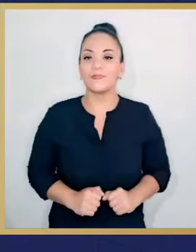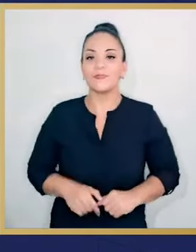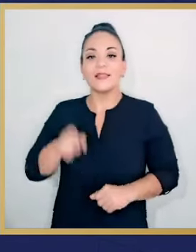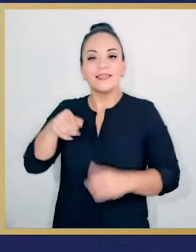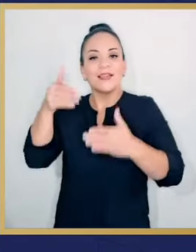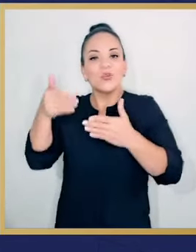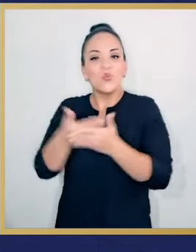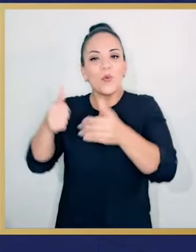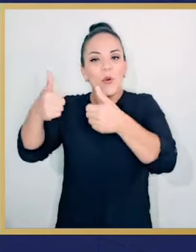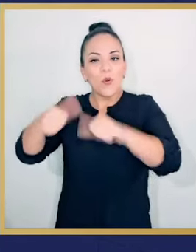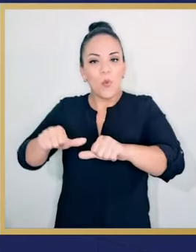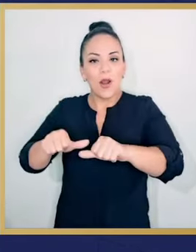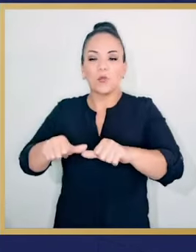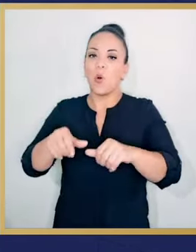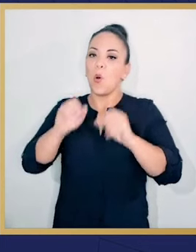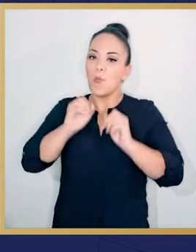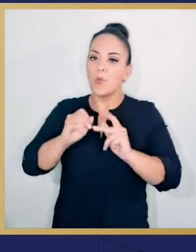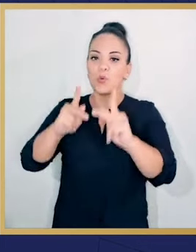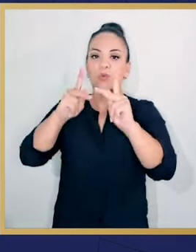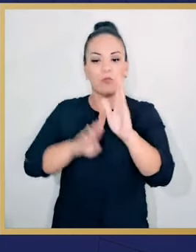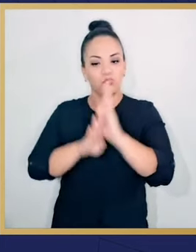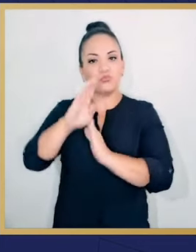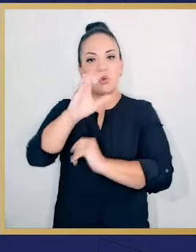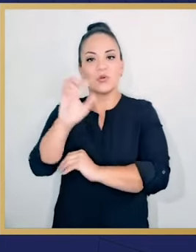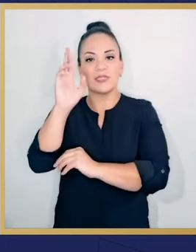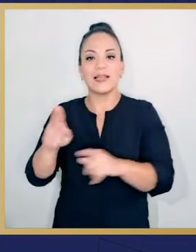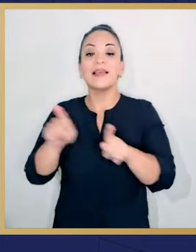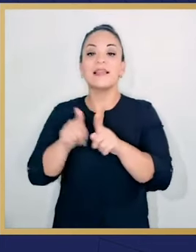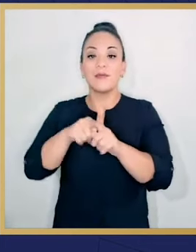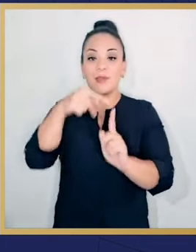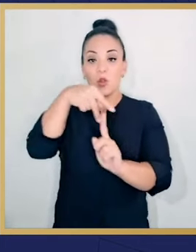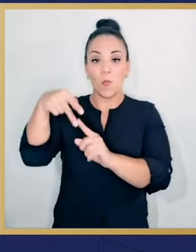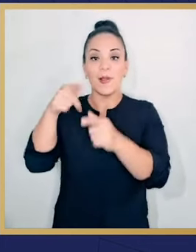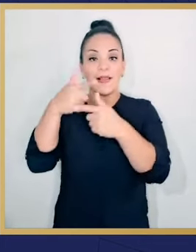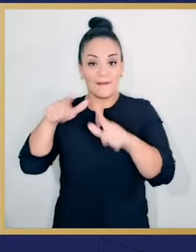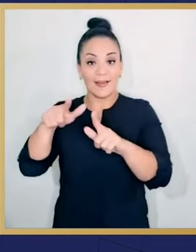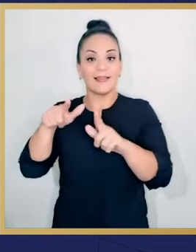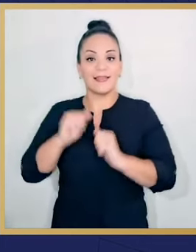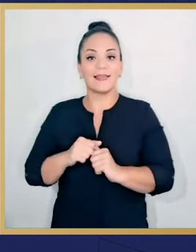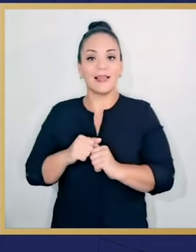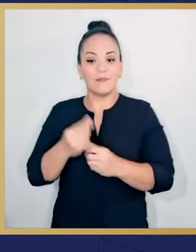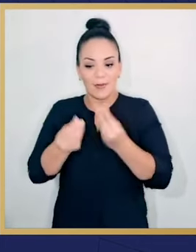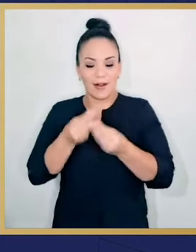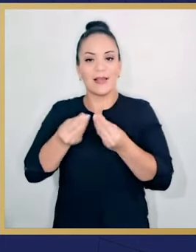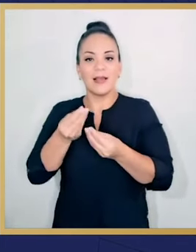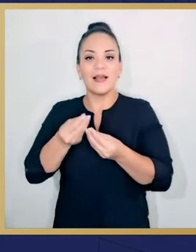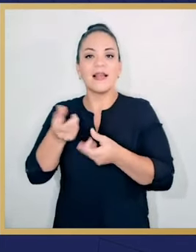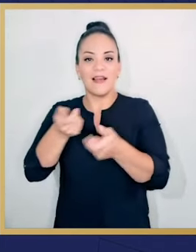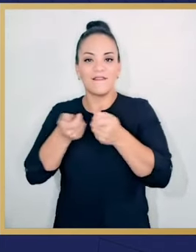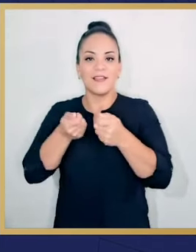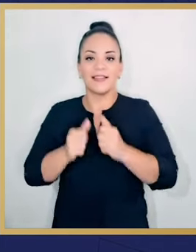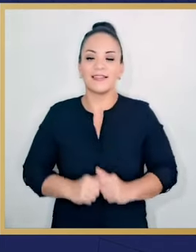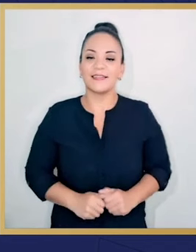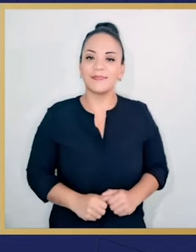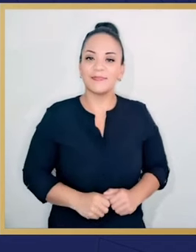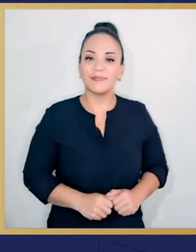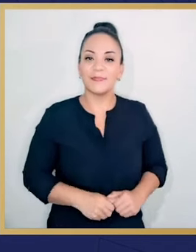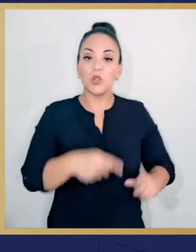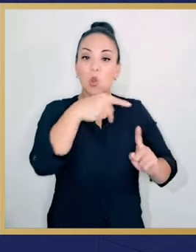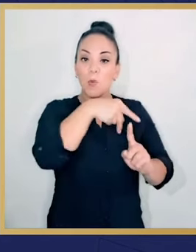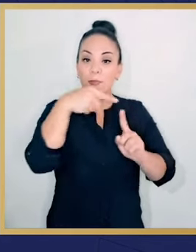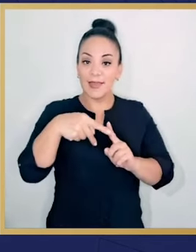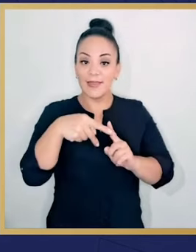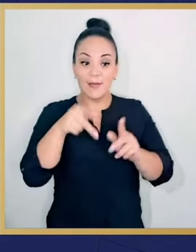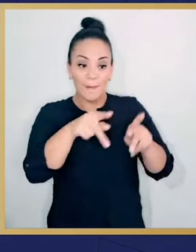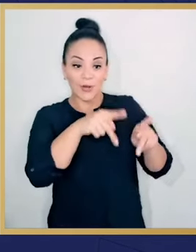Sin duda alguna, este nuevo tratado representa una ventana de crecimiento para Costa Rica y, en este caso, para Copa Libertad, para el café que